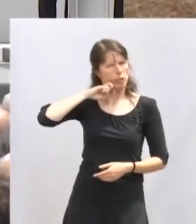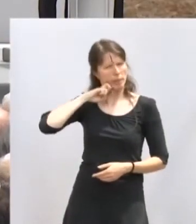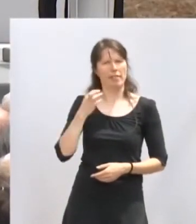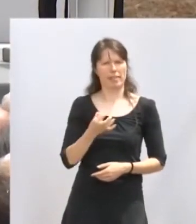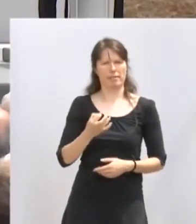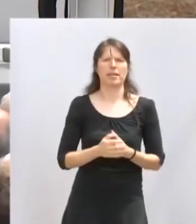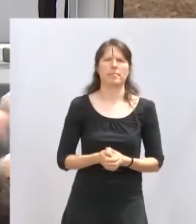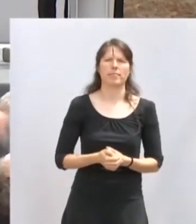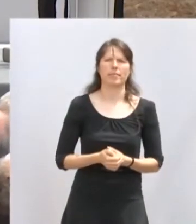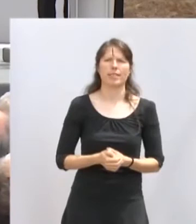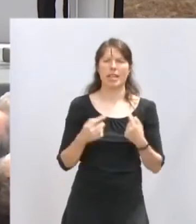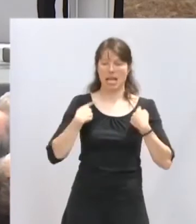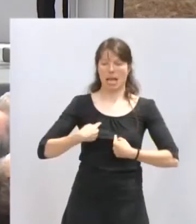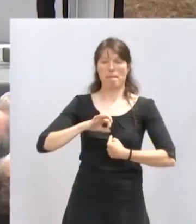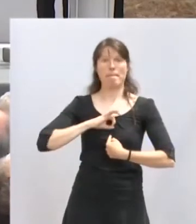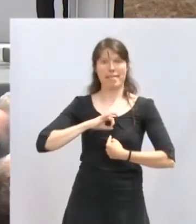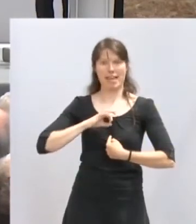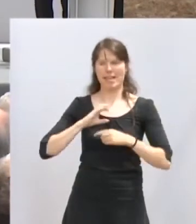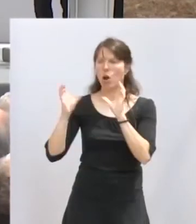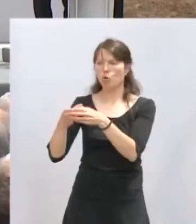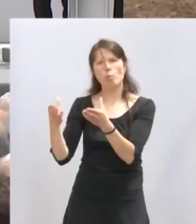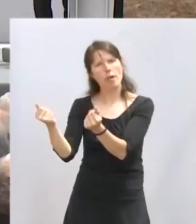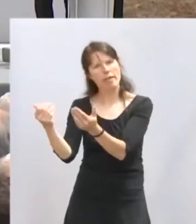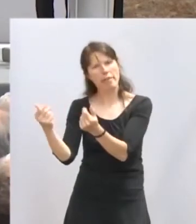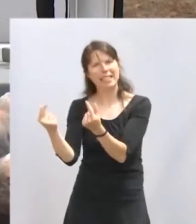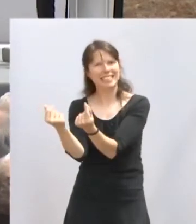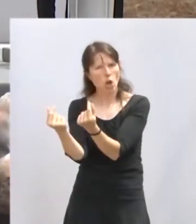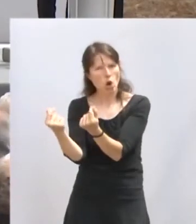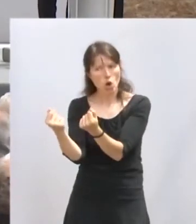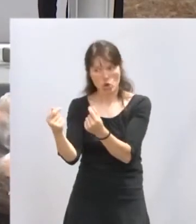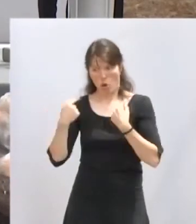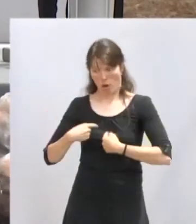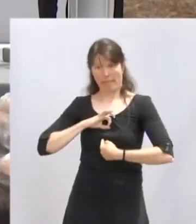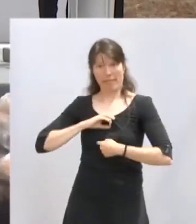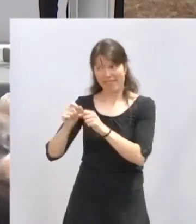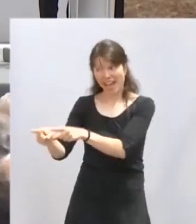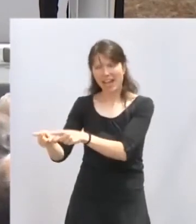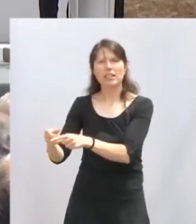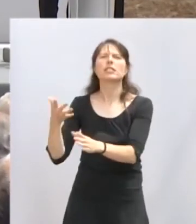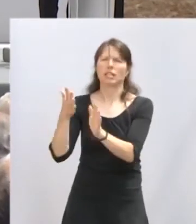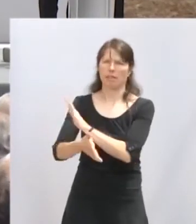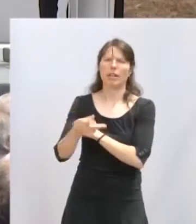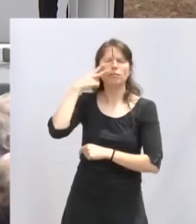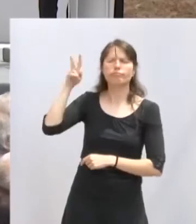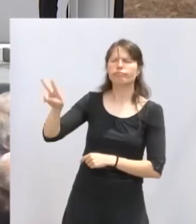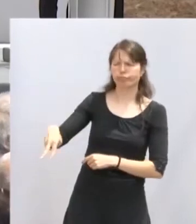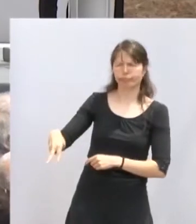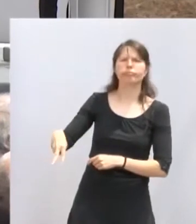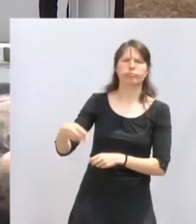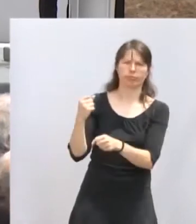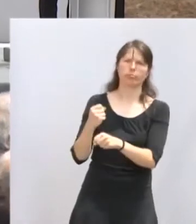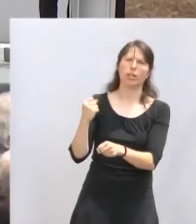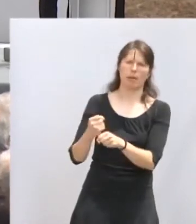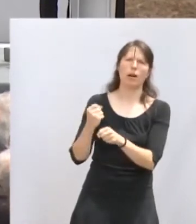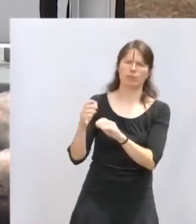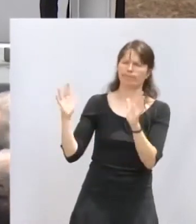Y entregar la medalla de la Rioja al grupo de danzas de Logroño es reconocer su magnífica labor y